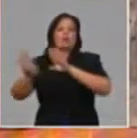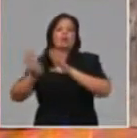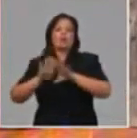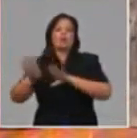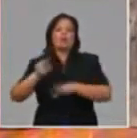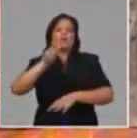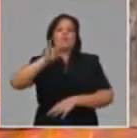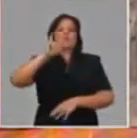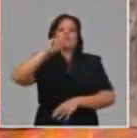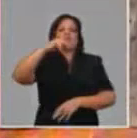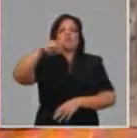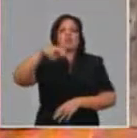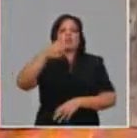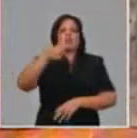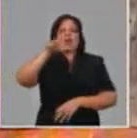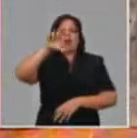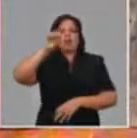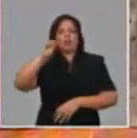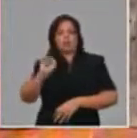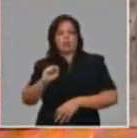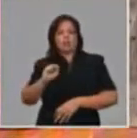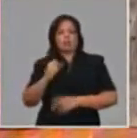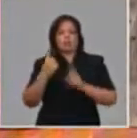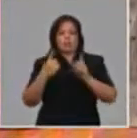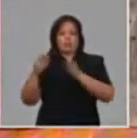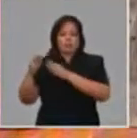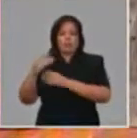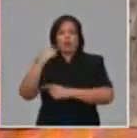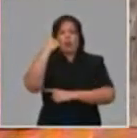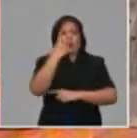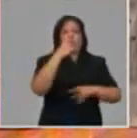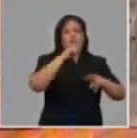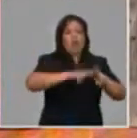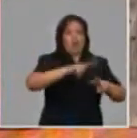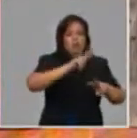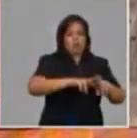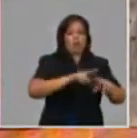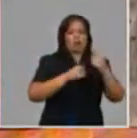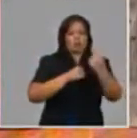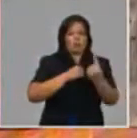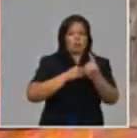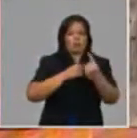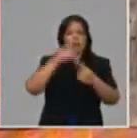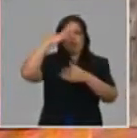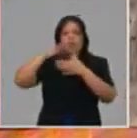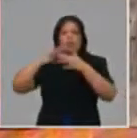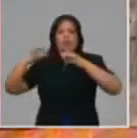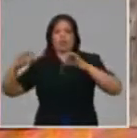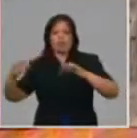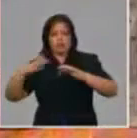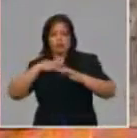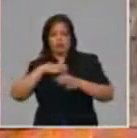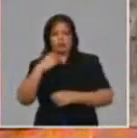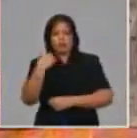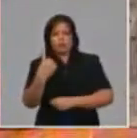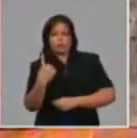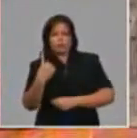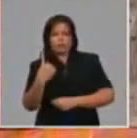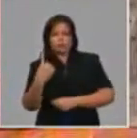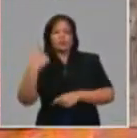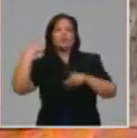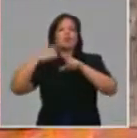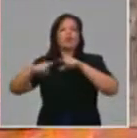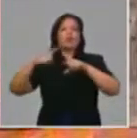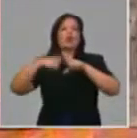una tienda en La Habana, que es en Mercabal, tenemos en Artemisa, funciona desde la empresa mayorista, y en el resto de las